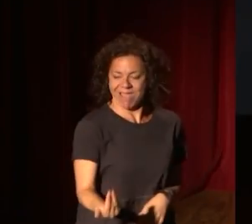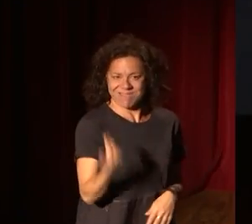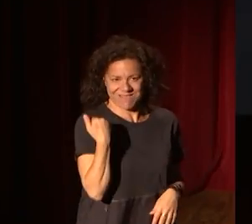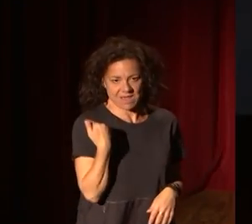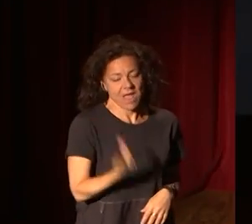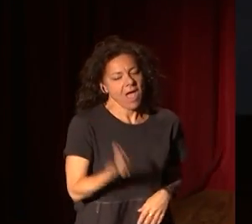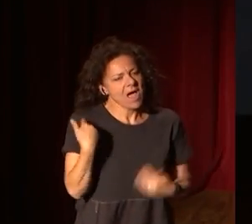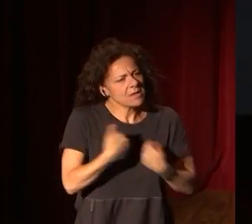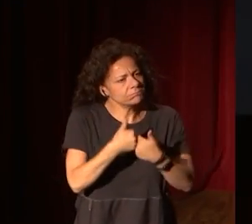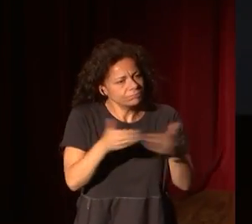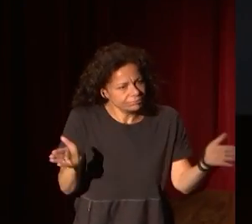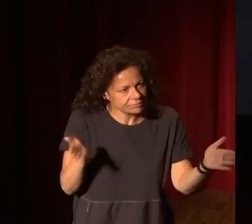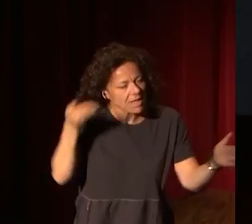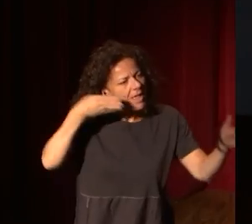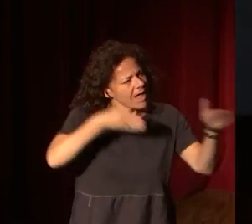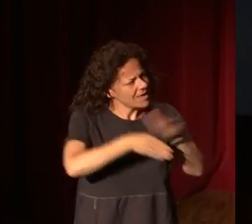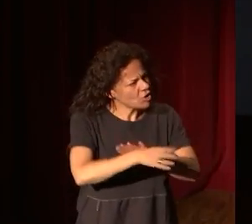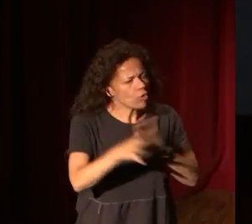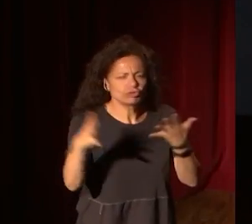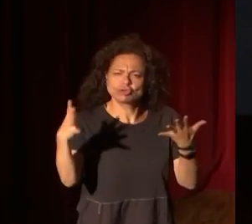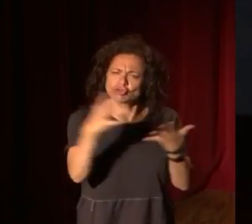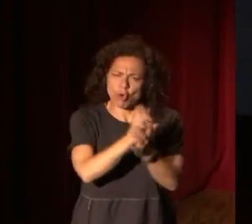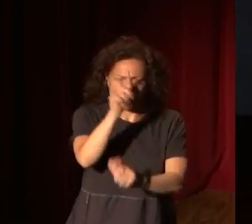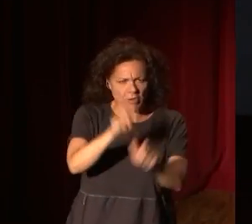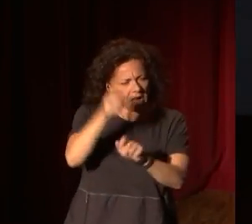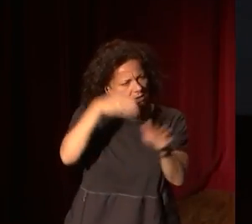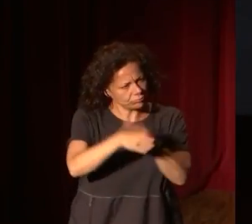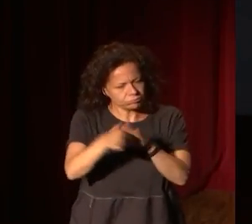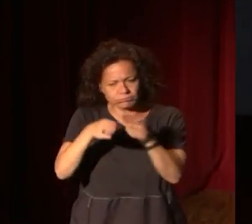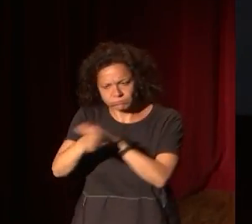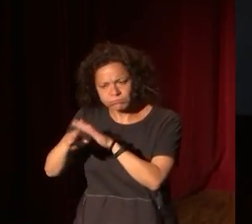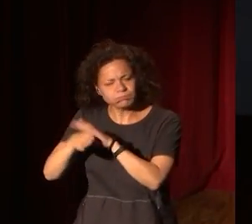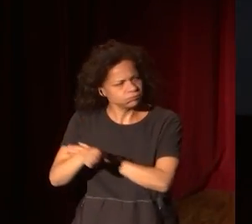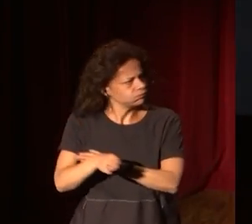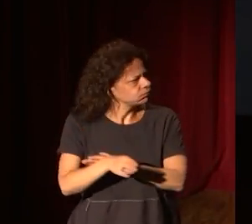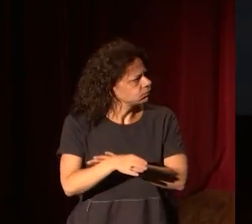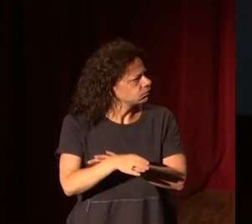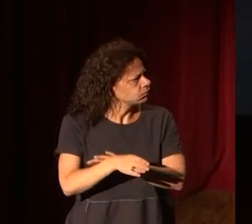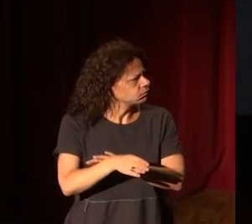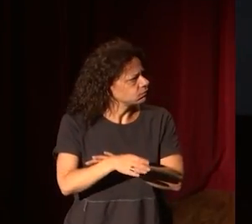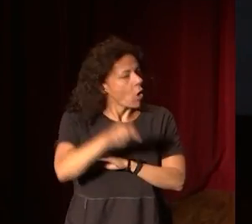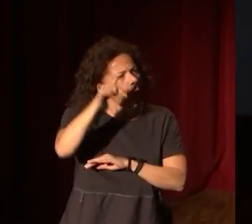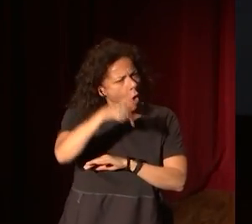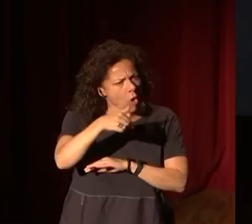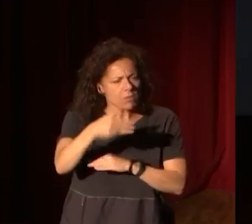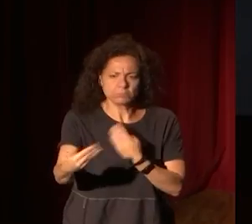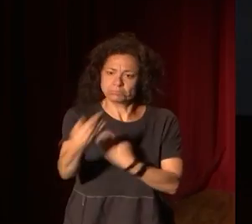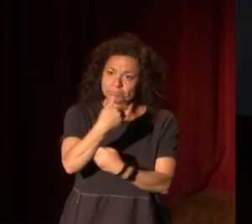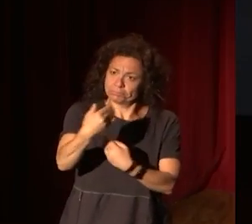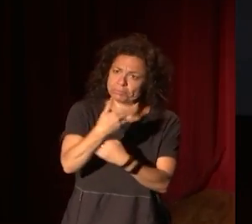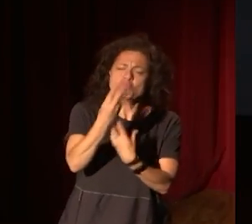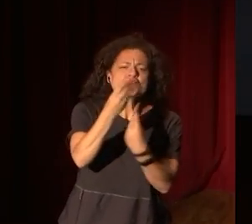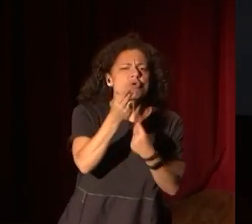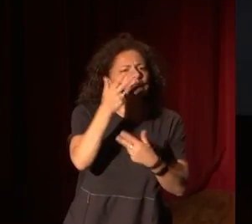puertas al público, entró todo el público, ha habido una gran cantidad de actividades.